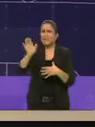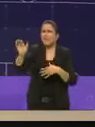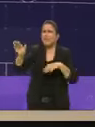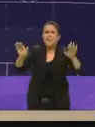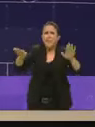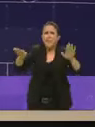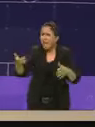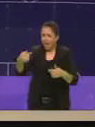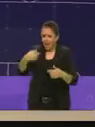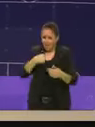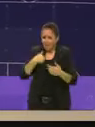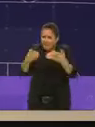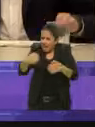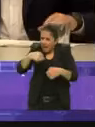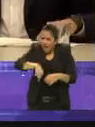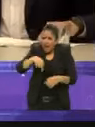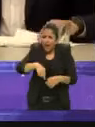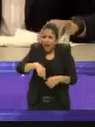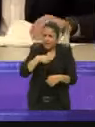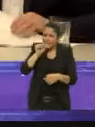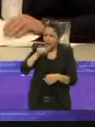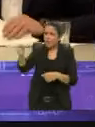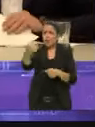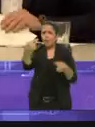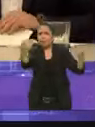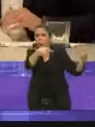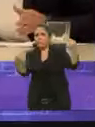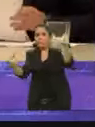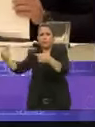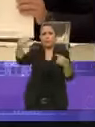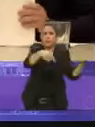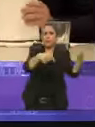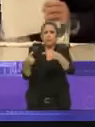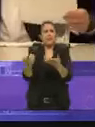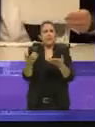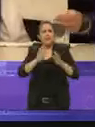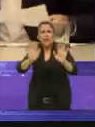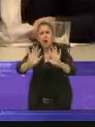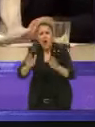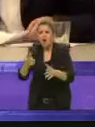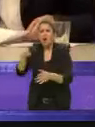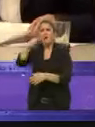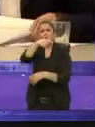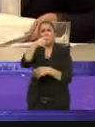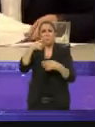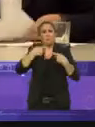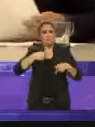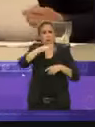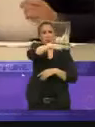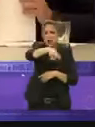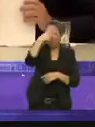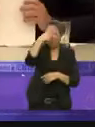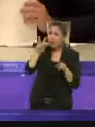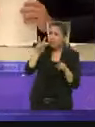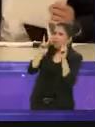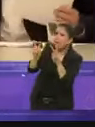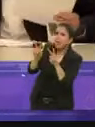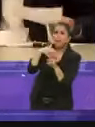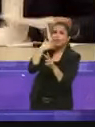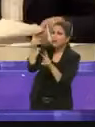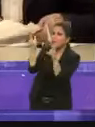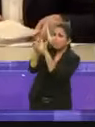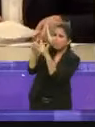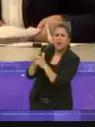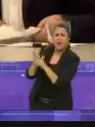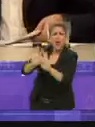discutamos en serio, la ciudad no merece sombrerazos, merece propuestas, una ciudad para tu vida y la de